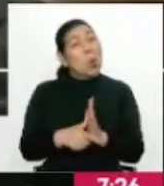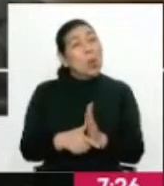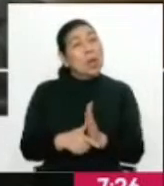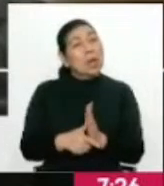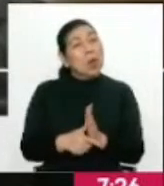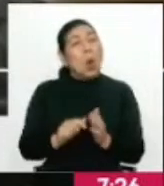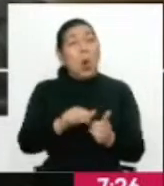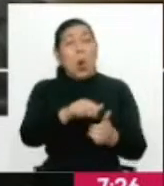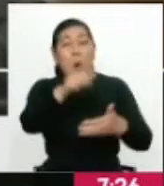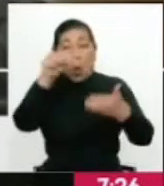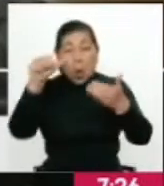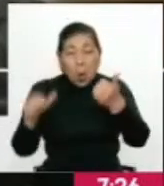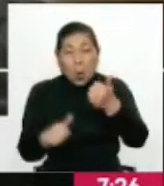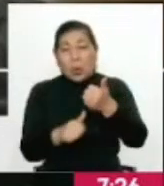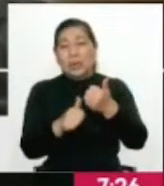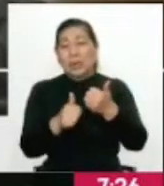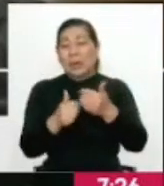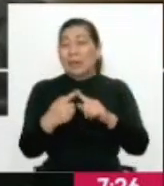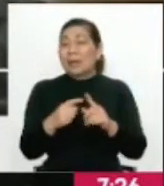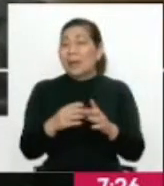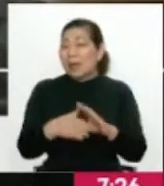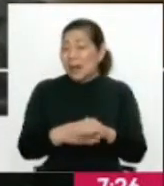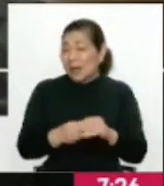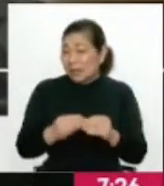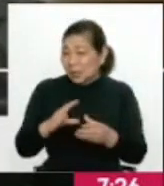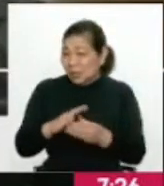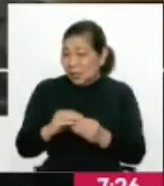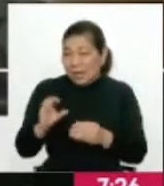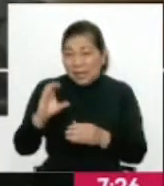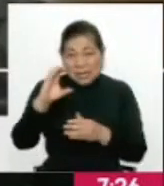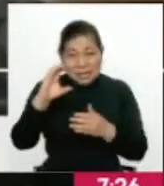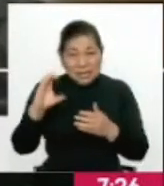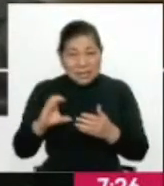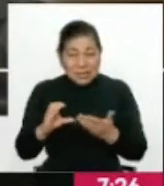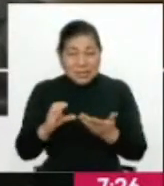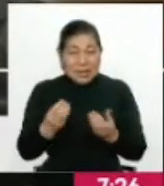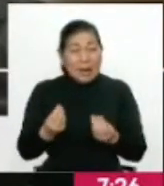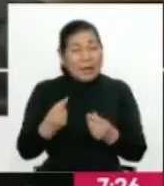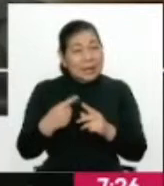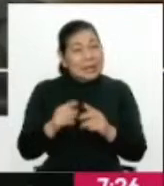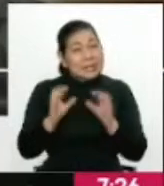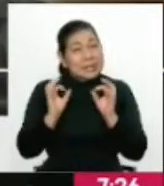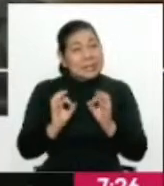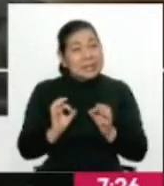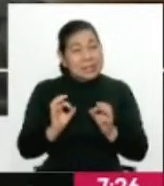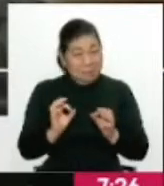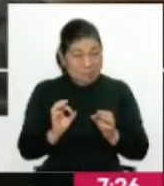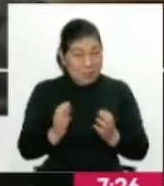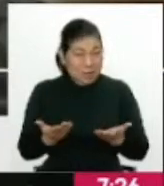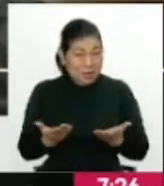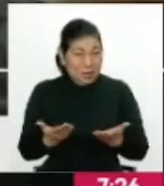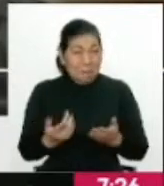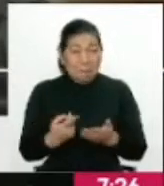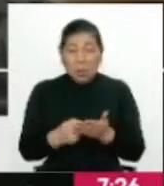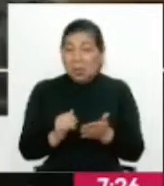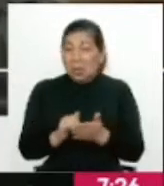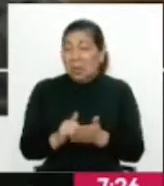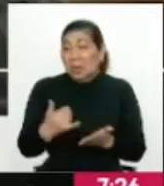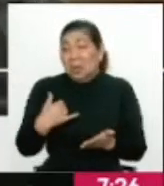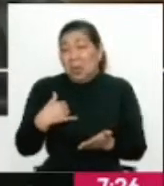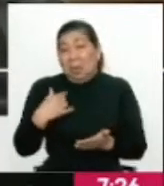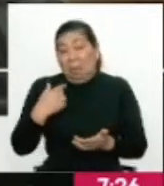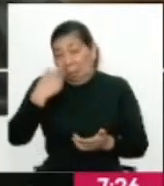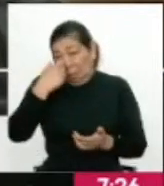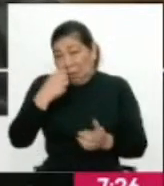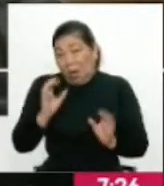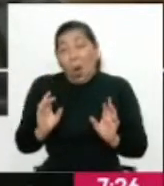vinieron subvariantes. ¿La historia y la ciencia dicta que esto ocurre siempre así? Porque yo, por lo